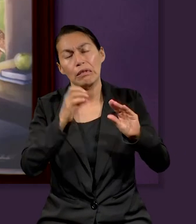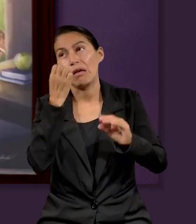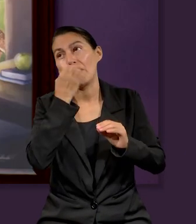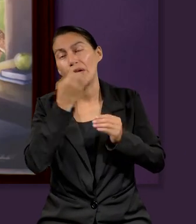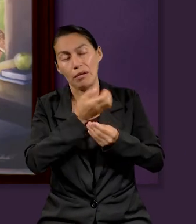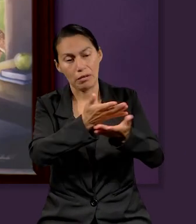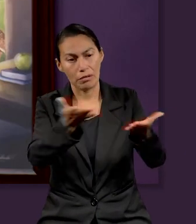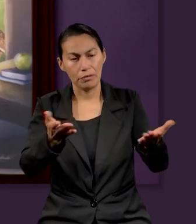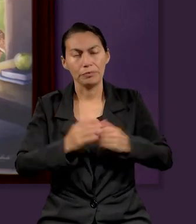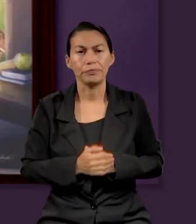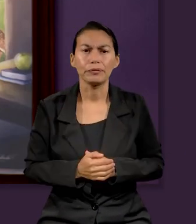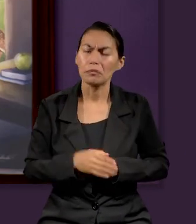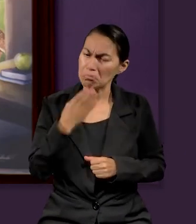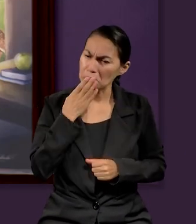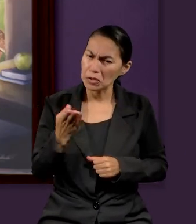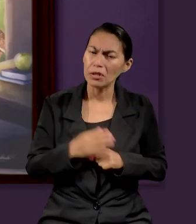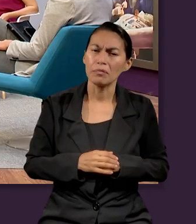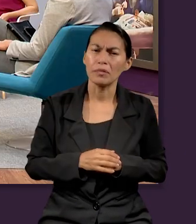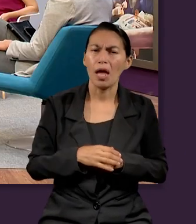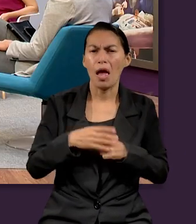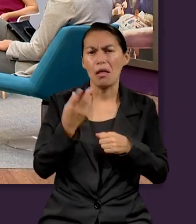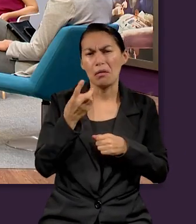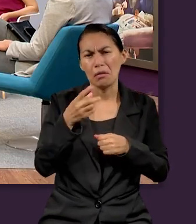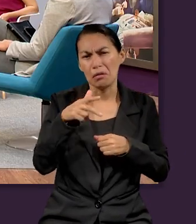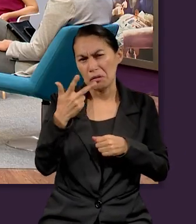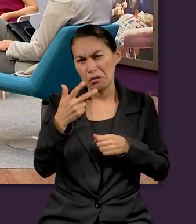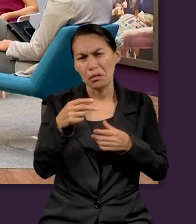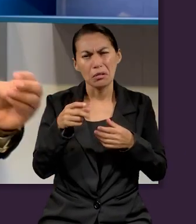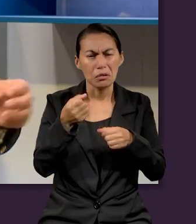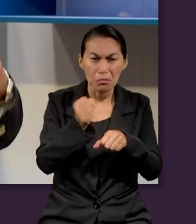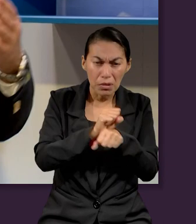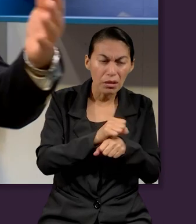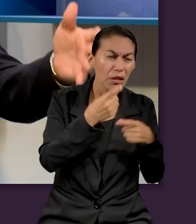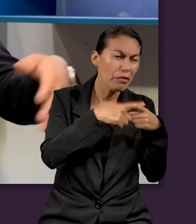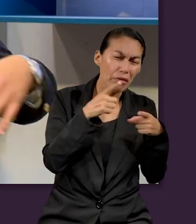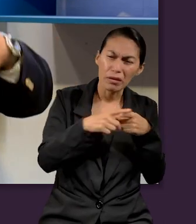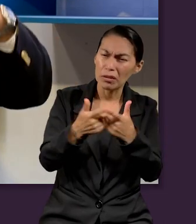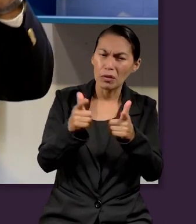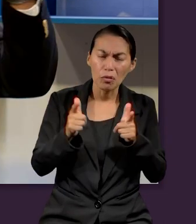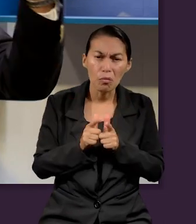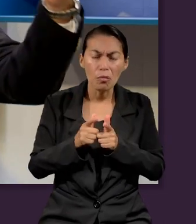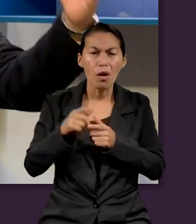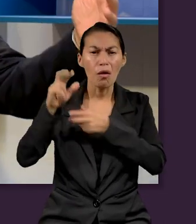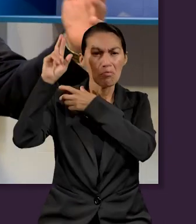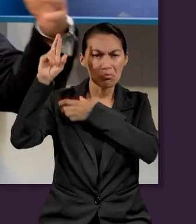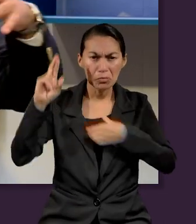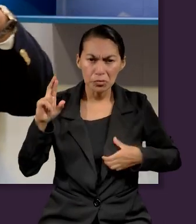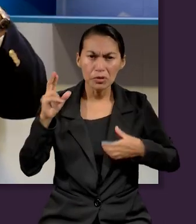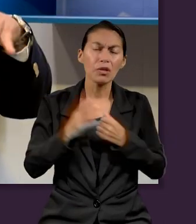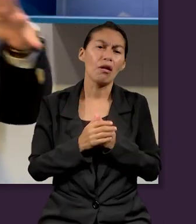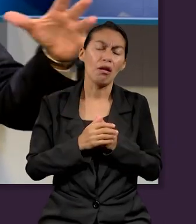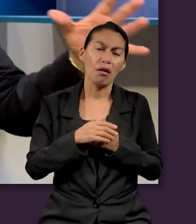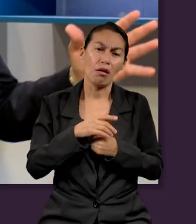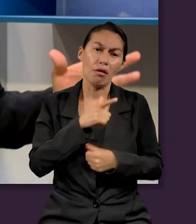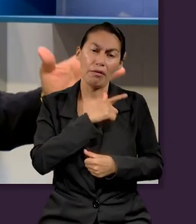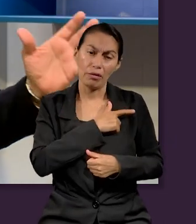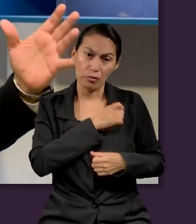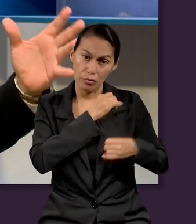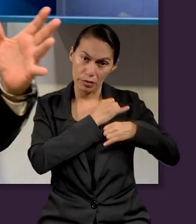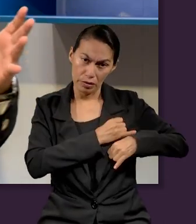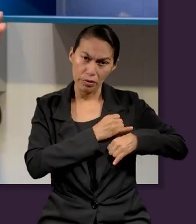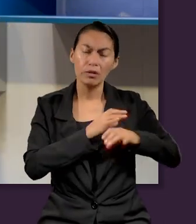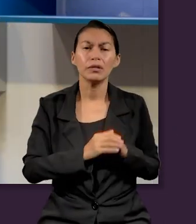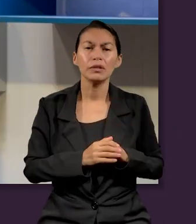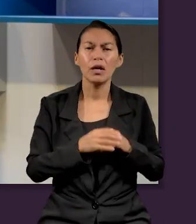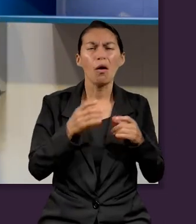la entrada del Evangelio. Muchísimas gracias. Así que durante el trimestre tendremos guías mayores, líderes juveniles, tendremos gente que participa en otros